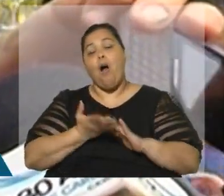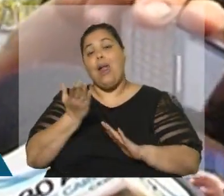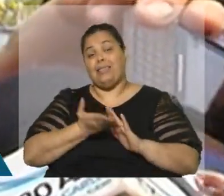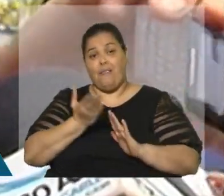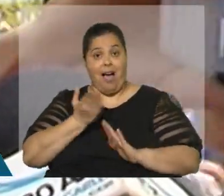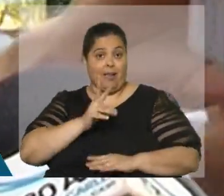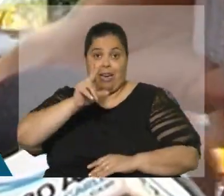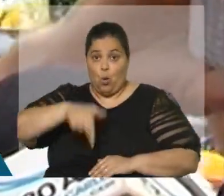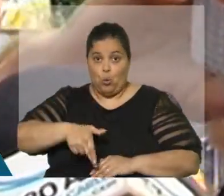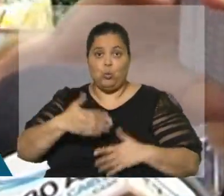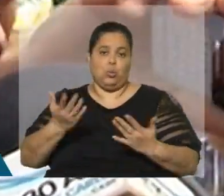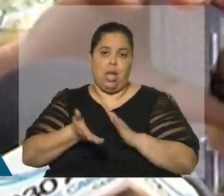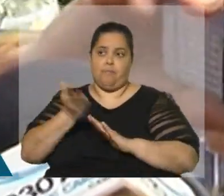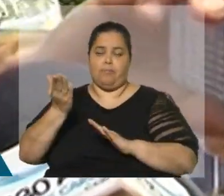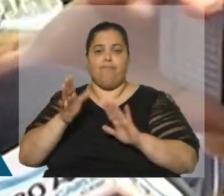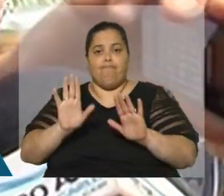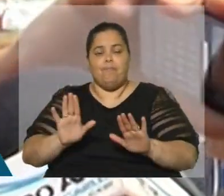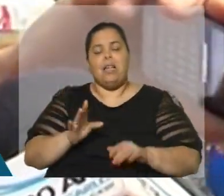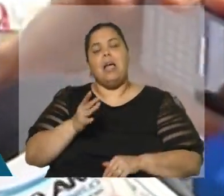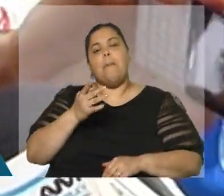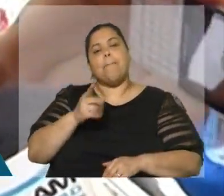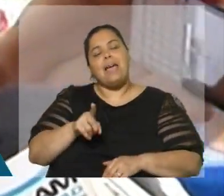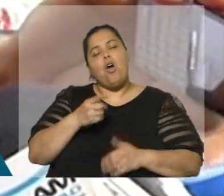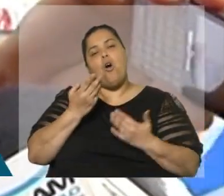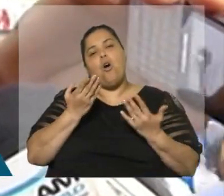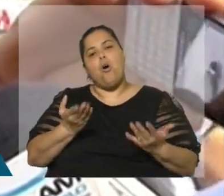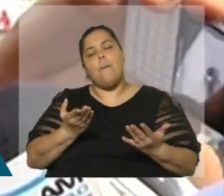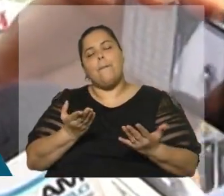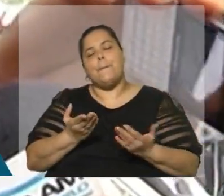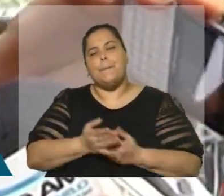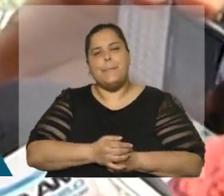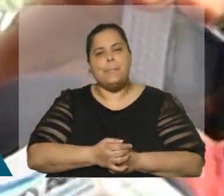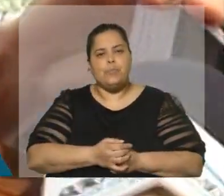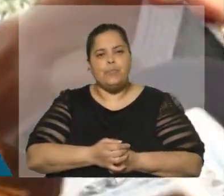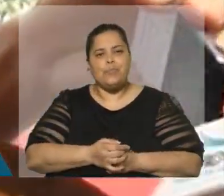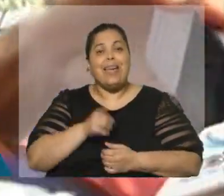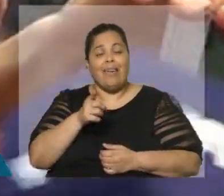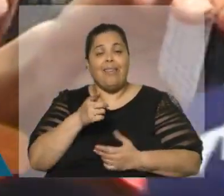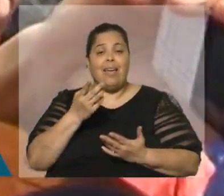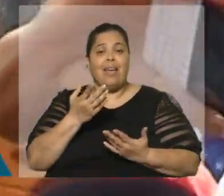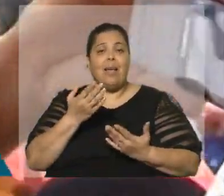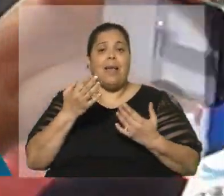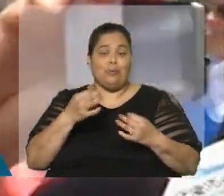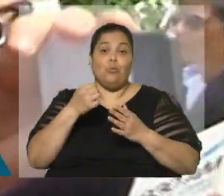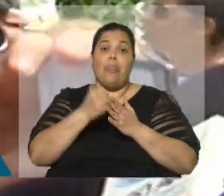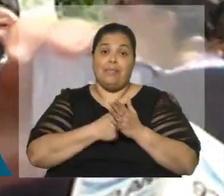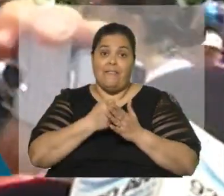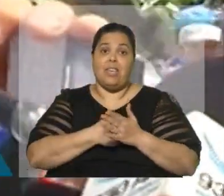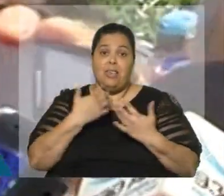Danilo Astori, yo decía, es un desafío a varios niveles,